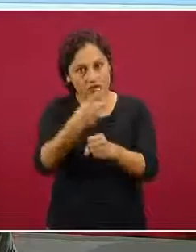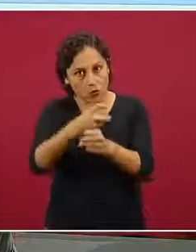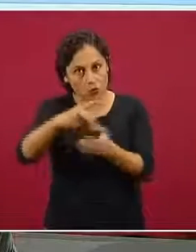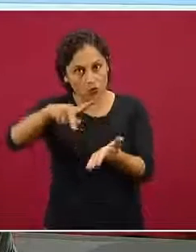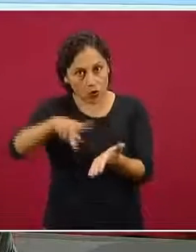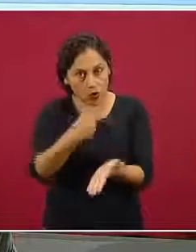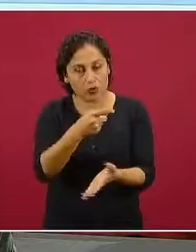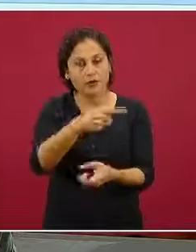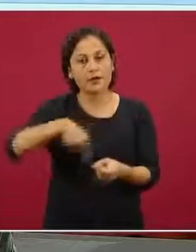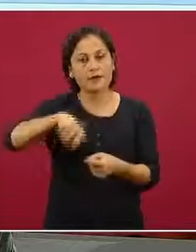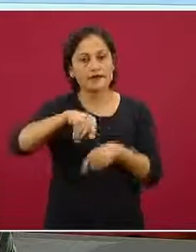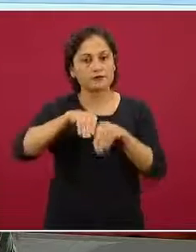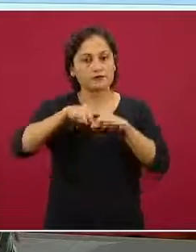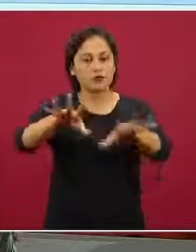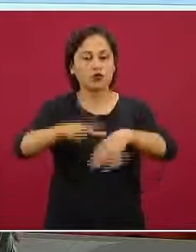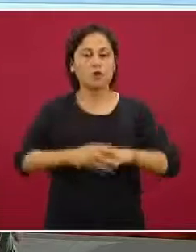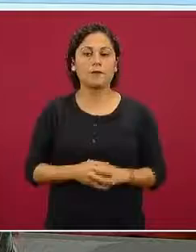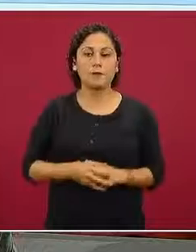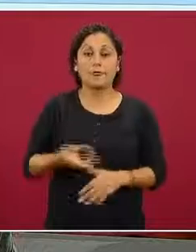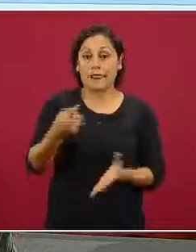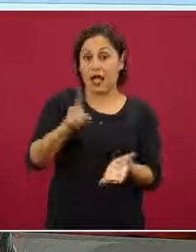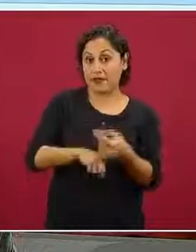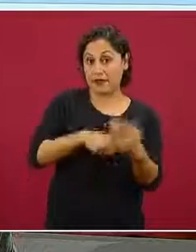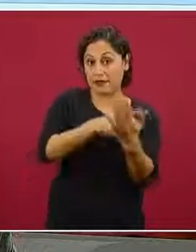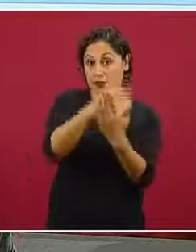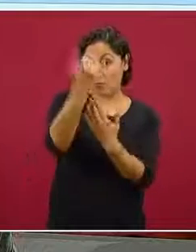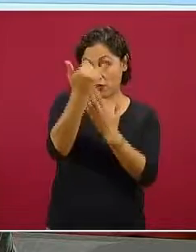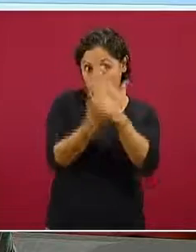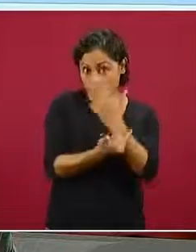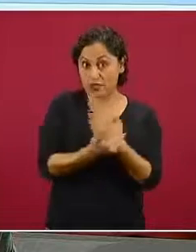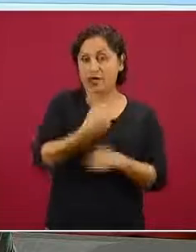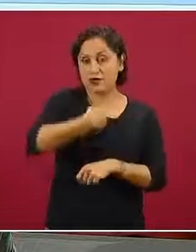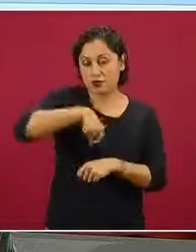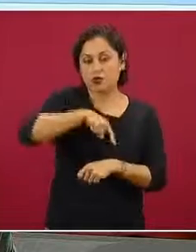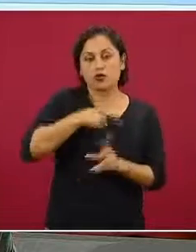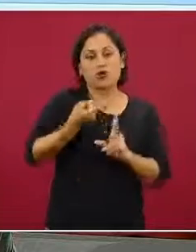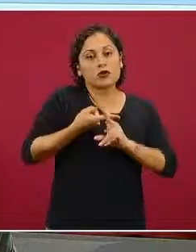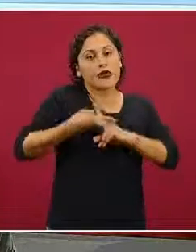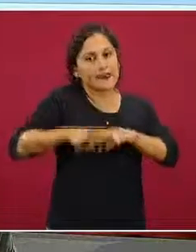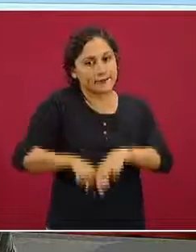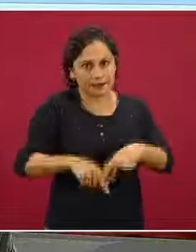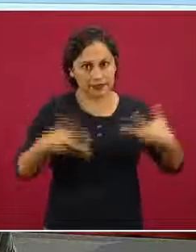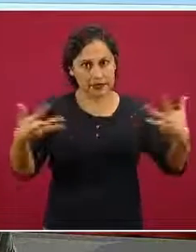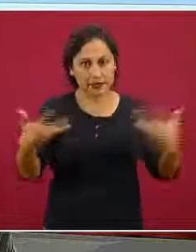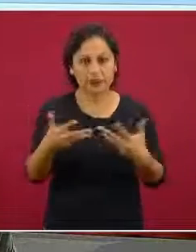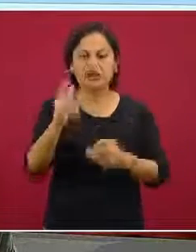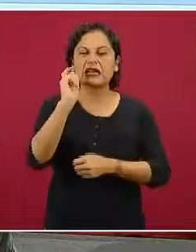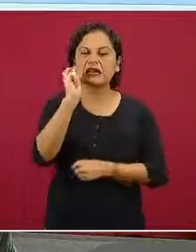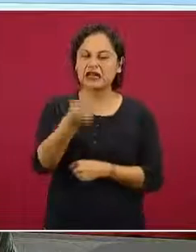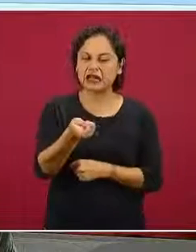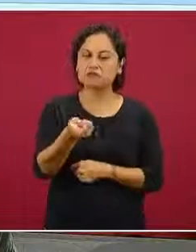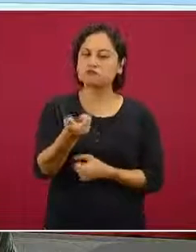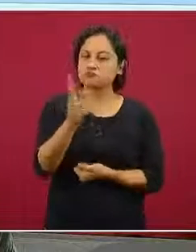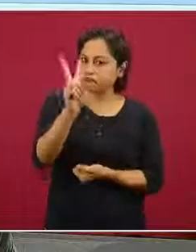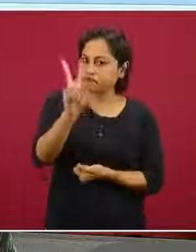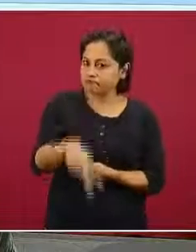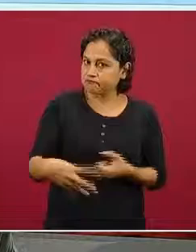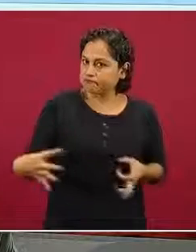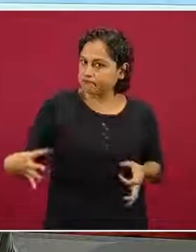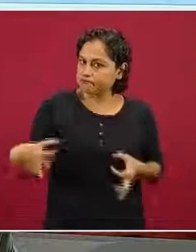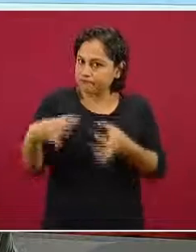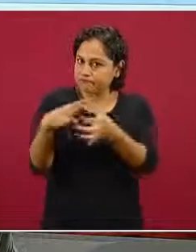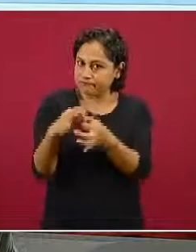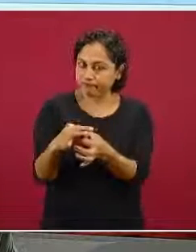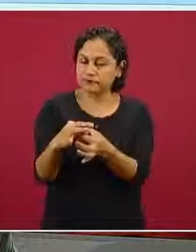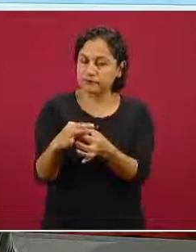Uno de los proyectos en los que estamos ahora como un proyecto de implementación es una colaboración también muy estrecha y muy